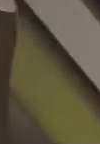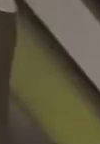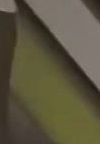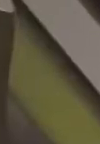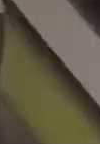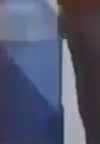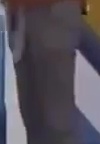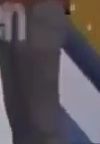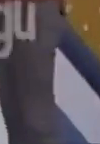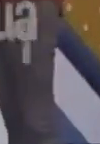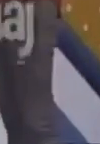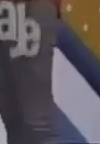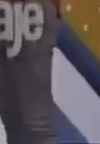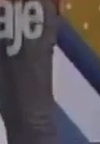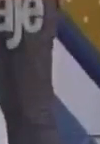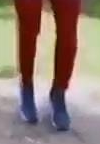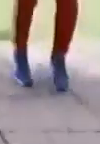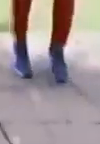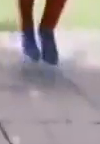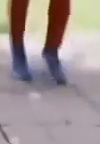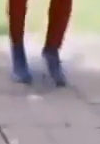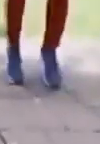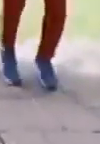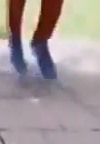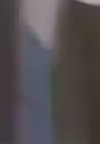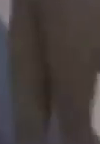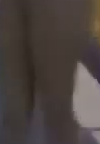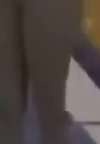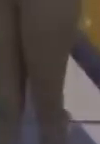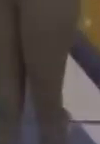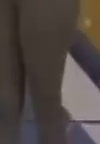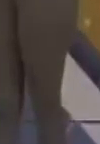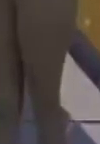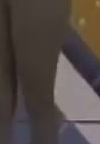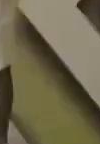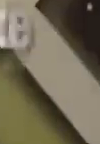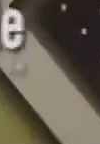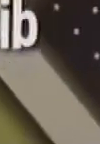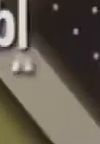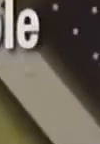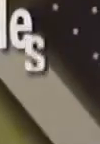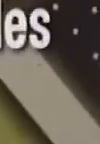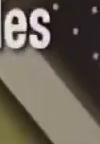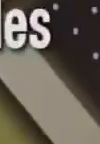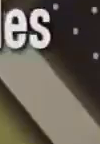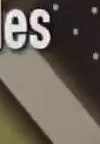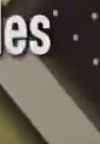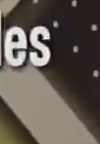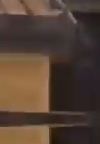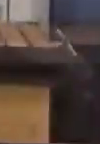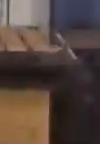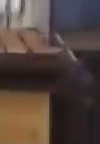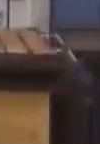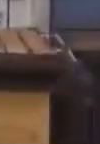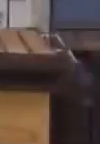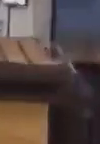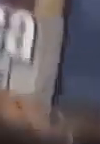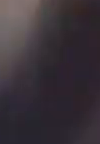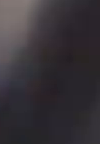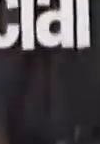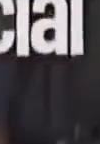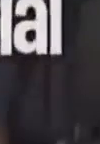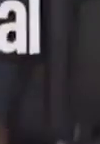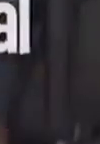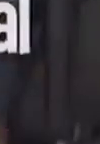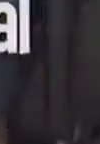Matemáticas, comunicación y lenguaje, educación física, ciencias naturales, modalidades flexibles, expresión